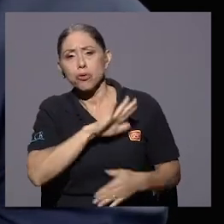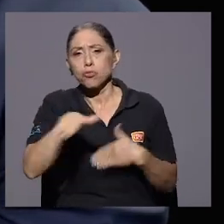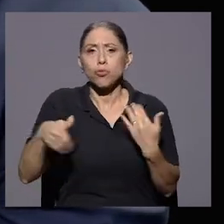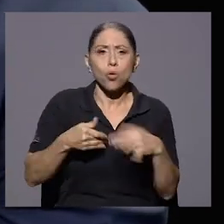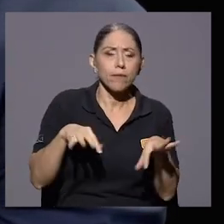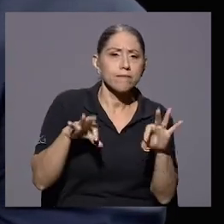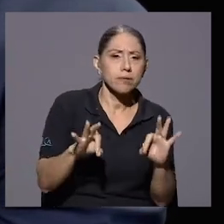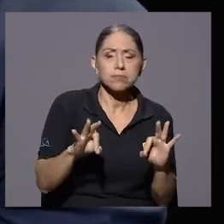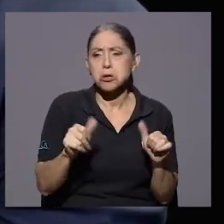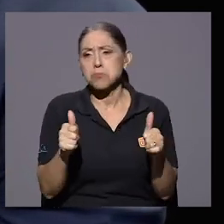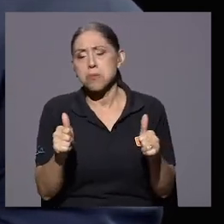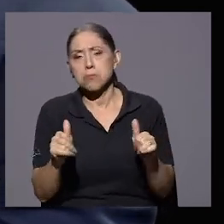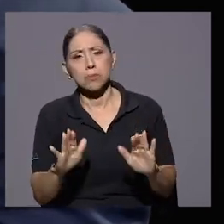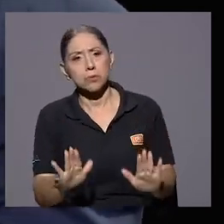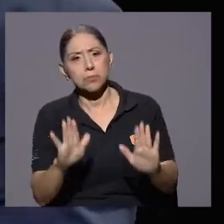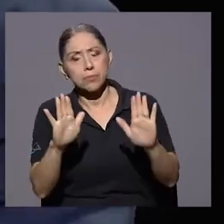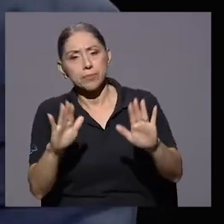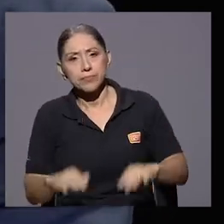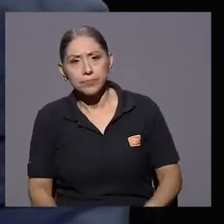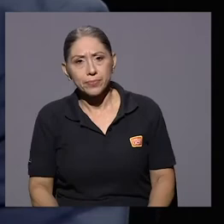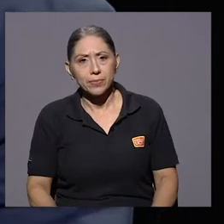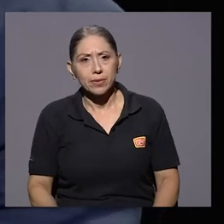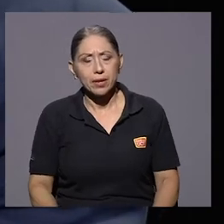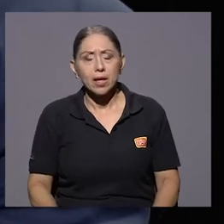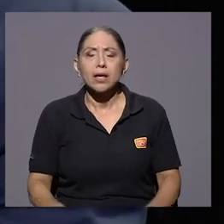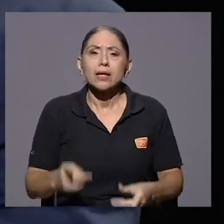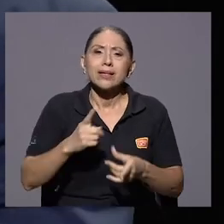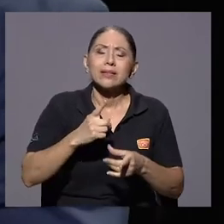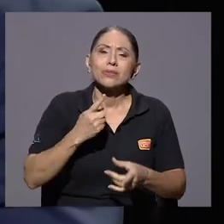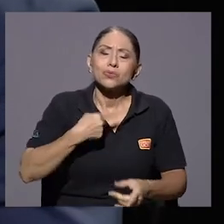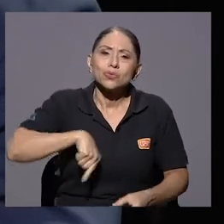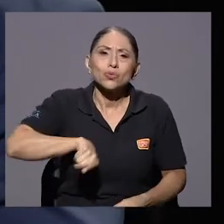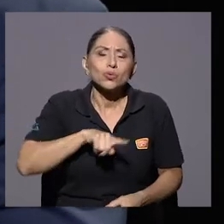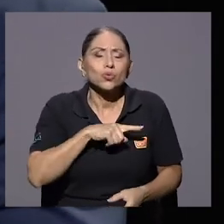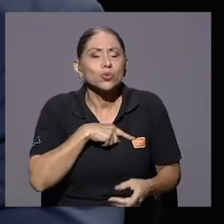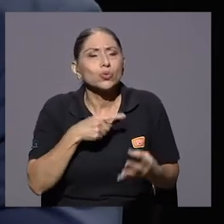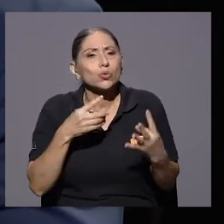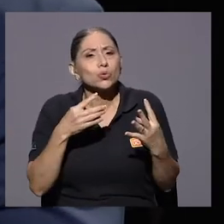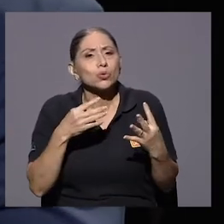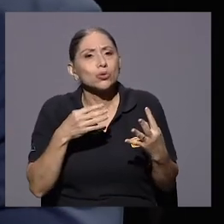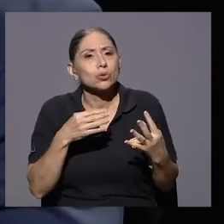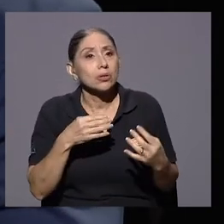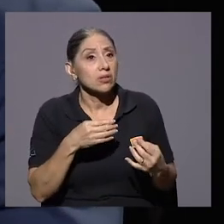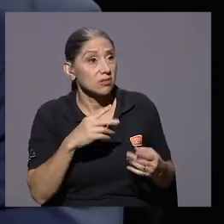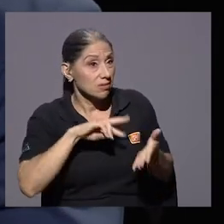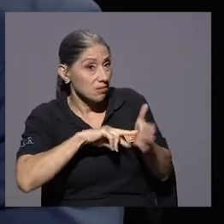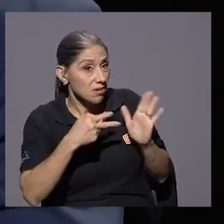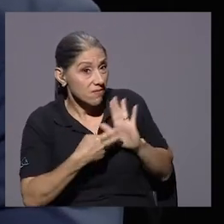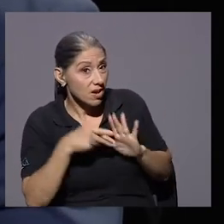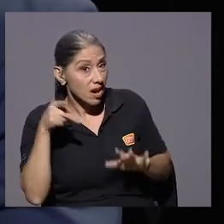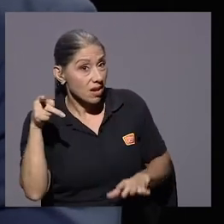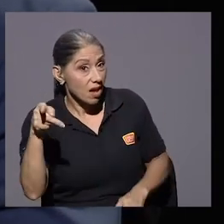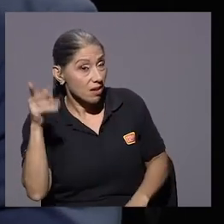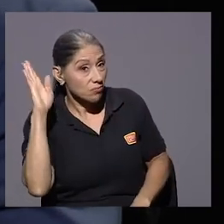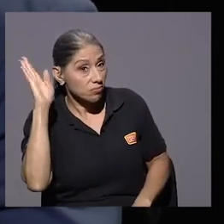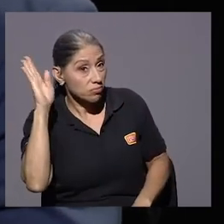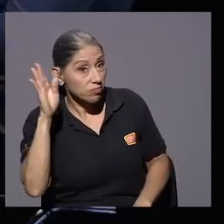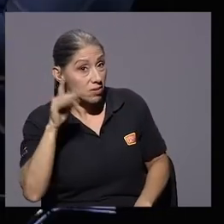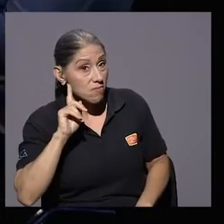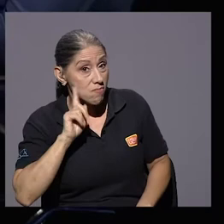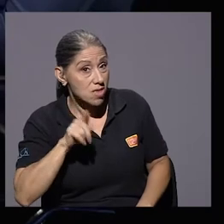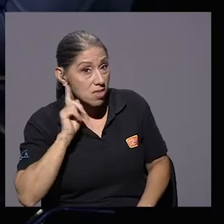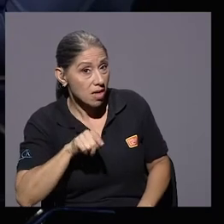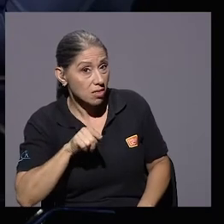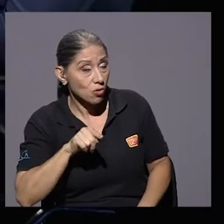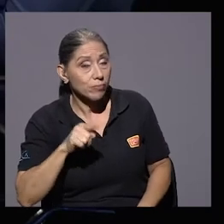todo va bien, todo va bien, todo excelente. Entonces, lo que nosotros tratamos de evidenciar... ¿Nos estaban